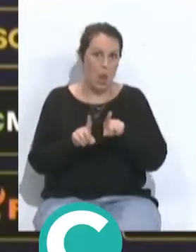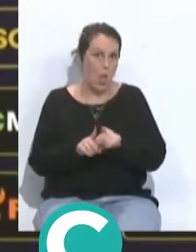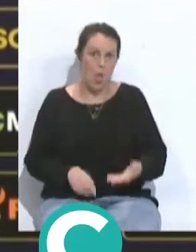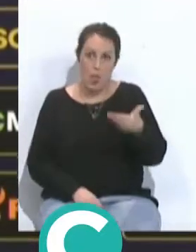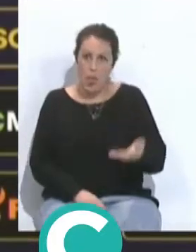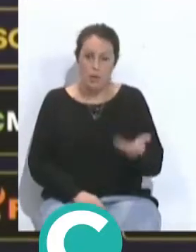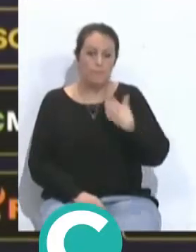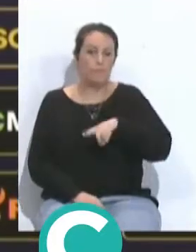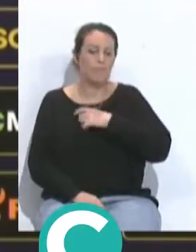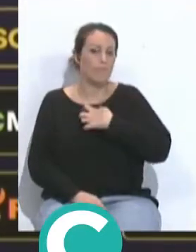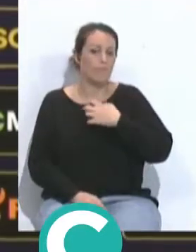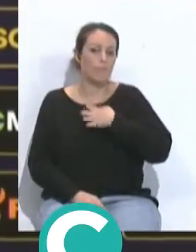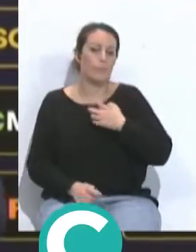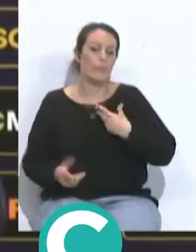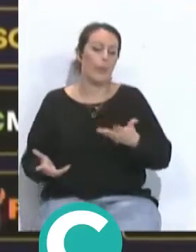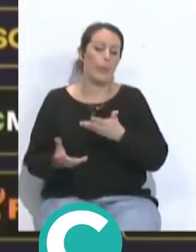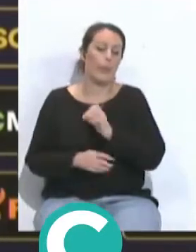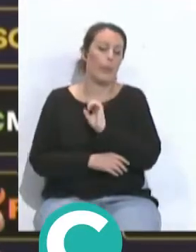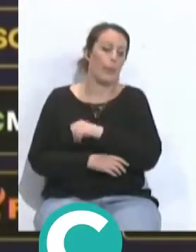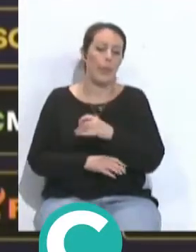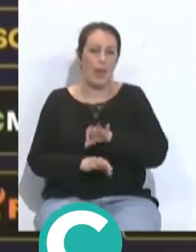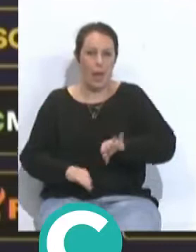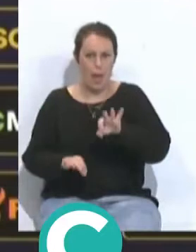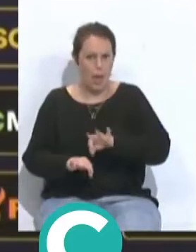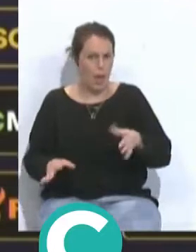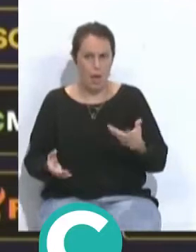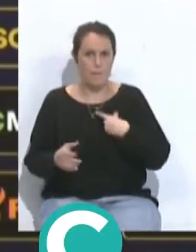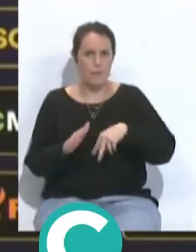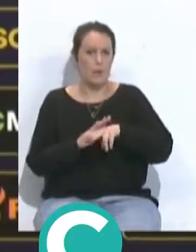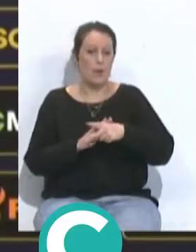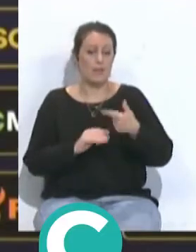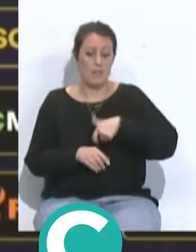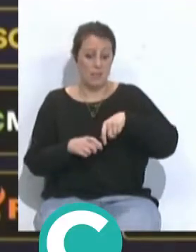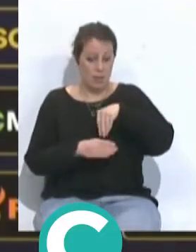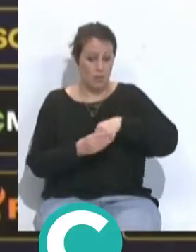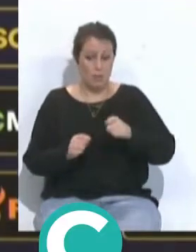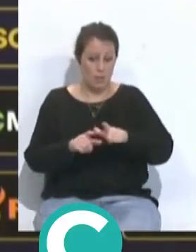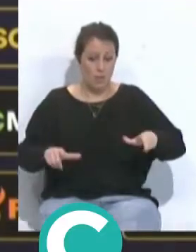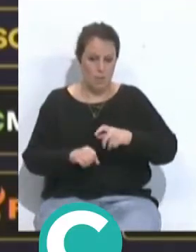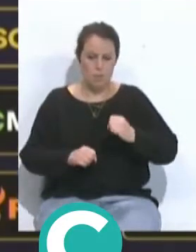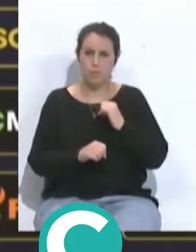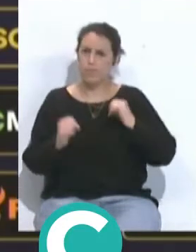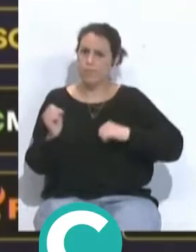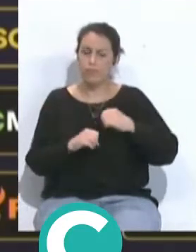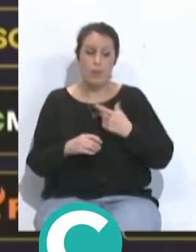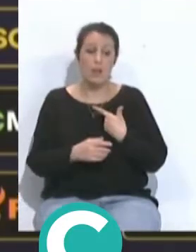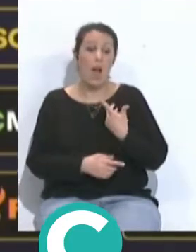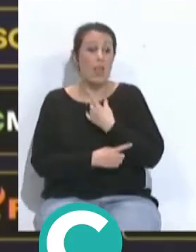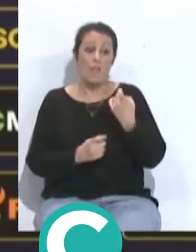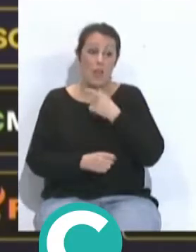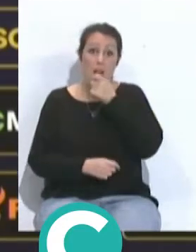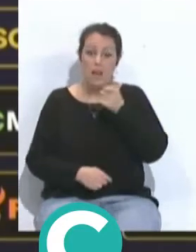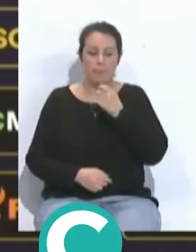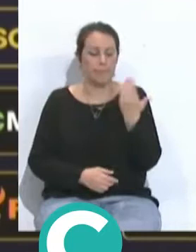muy importante y no podemos desmerecer ninguno ni en ningún momento, ¿no? si al final el futbolista que está en el campo está compitiendo ve que es necesario sacarse la tarjeta